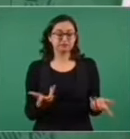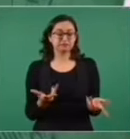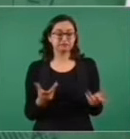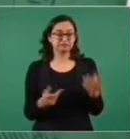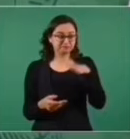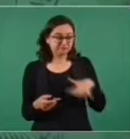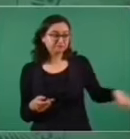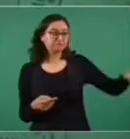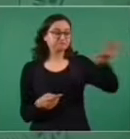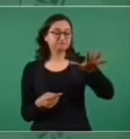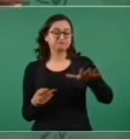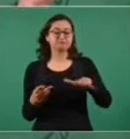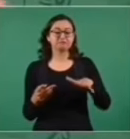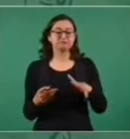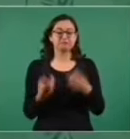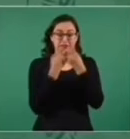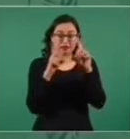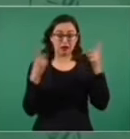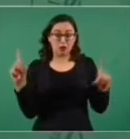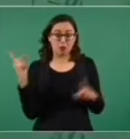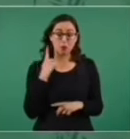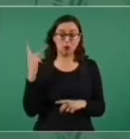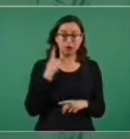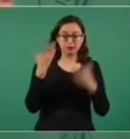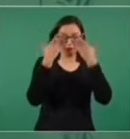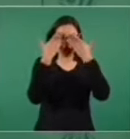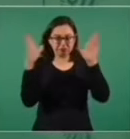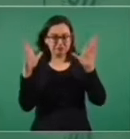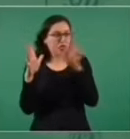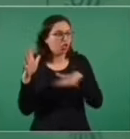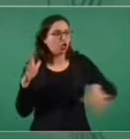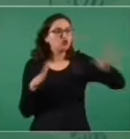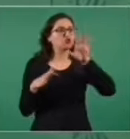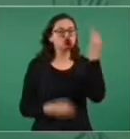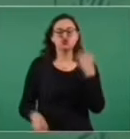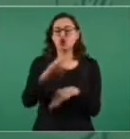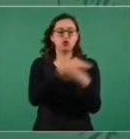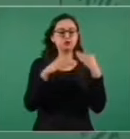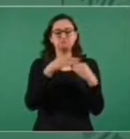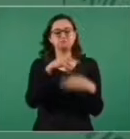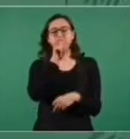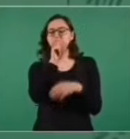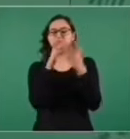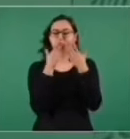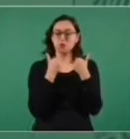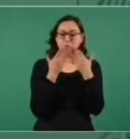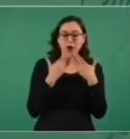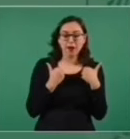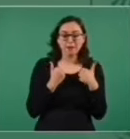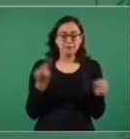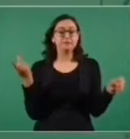amplio, colectivo, no